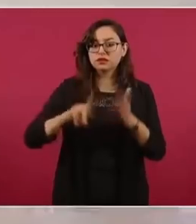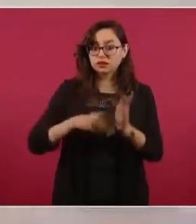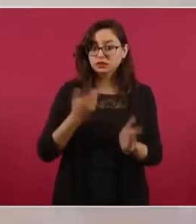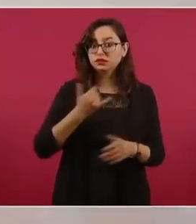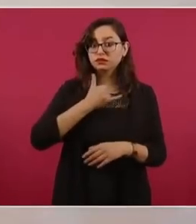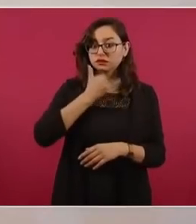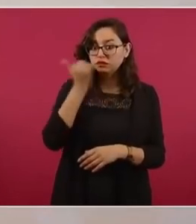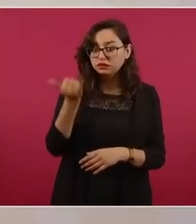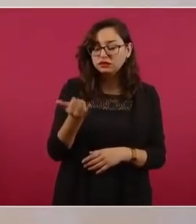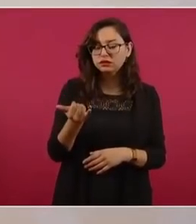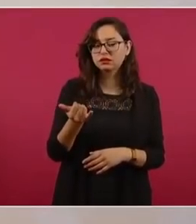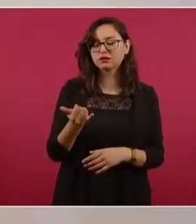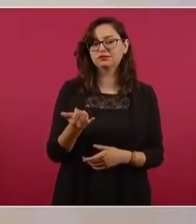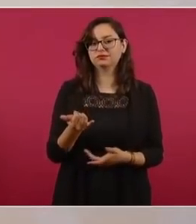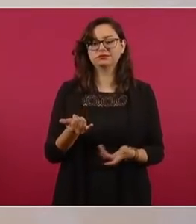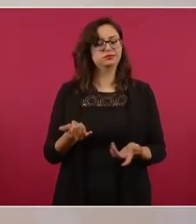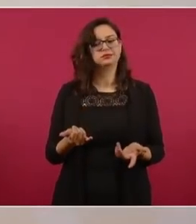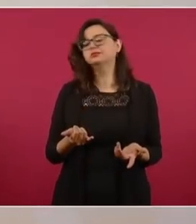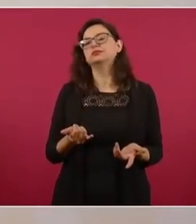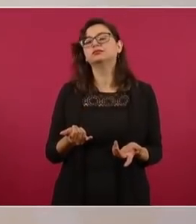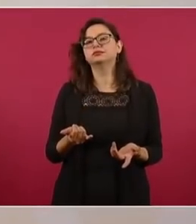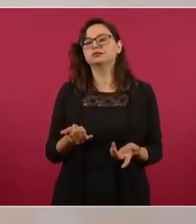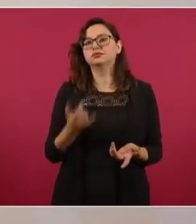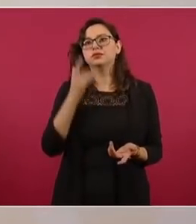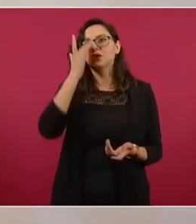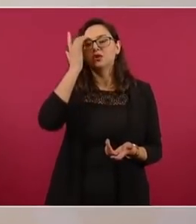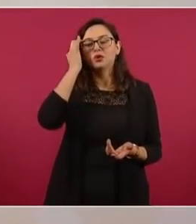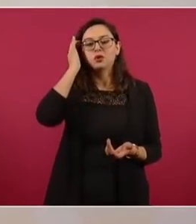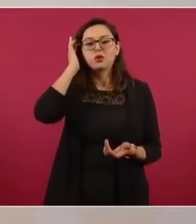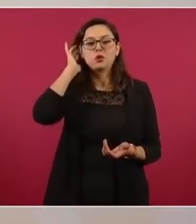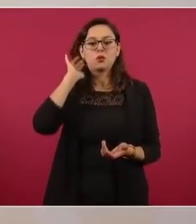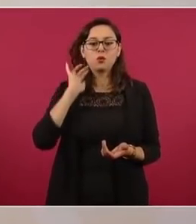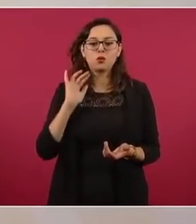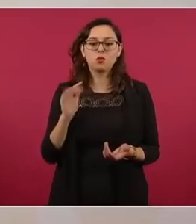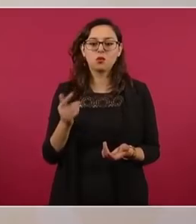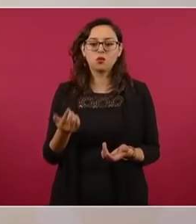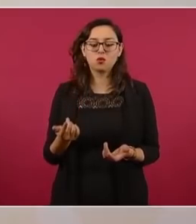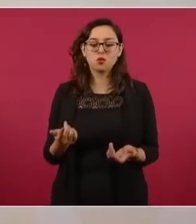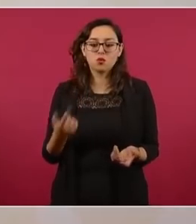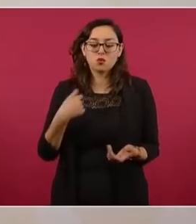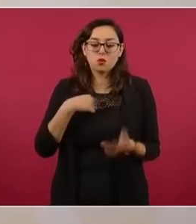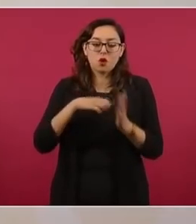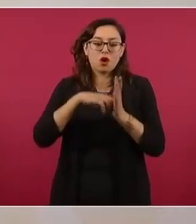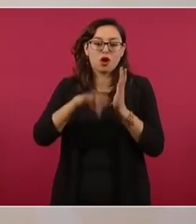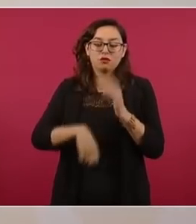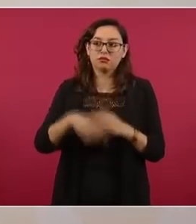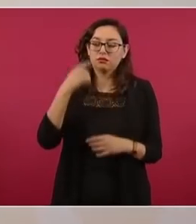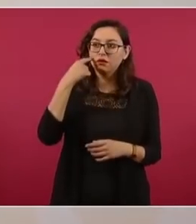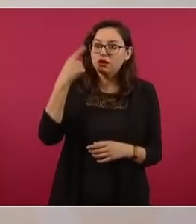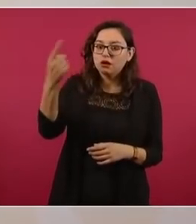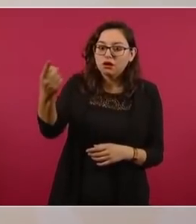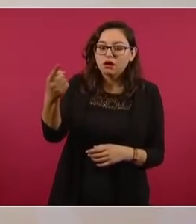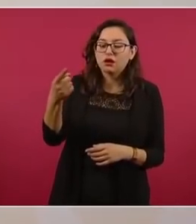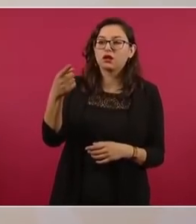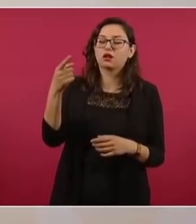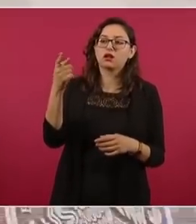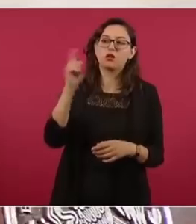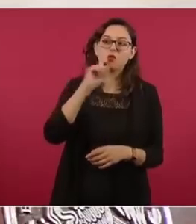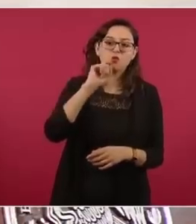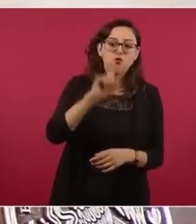lo de la invasión de Rusia a Ucrania, la guerra